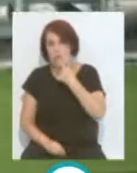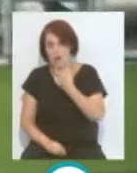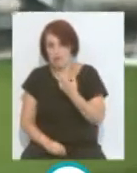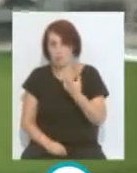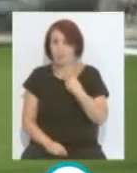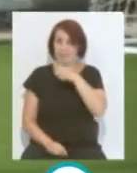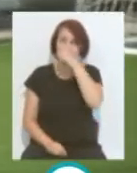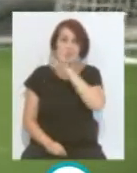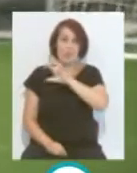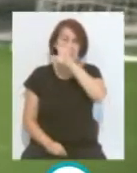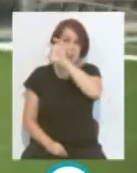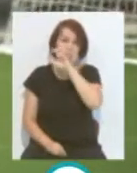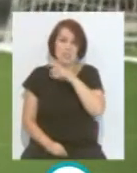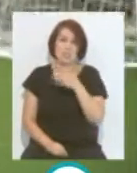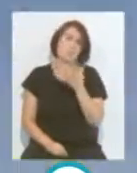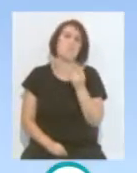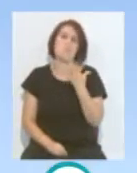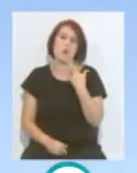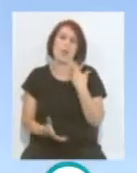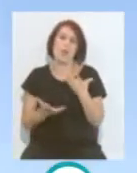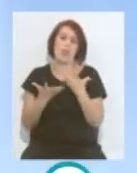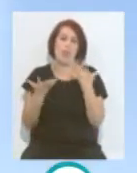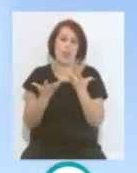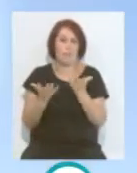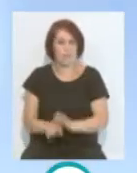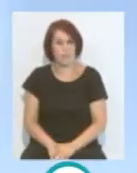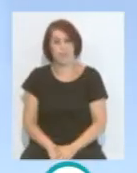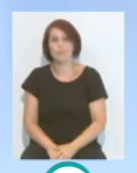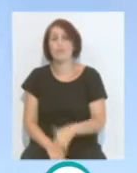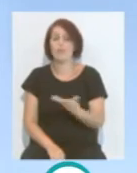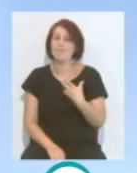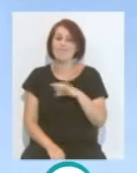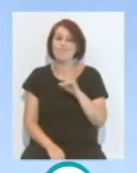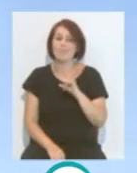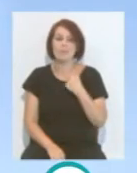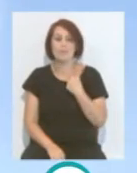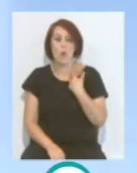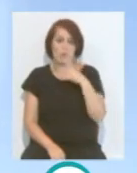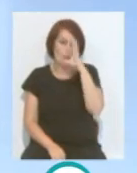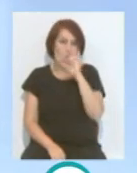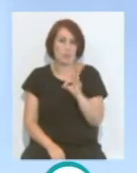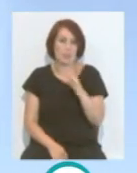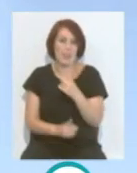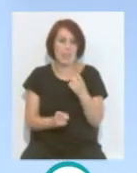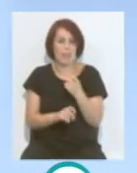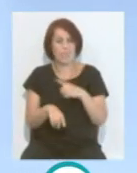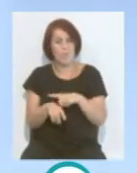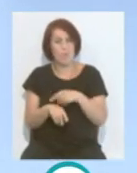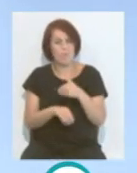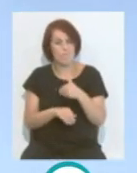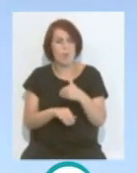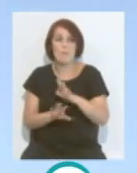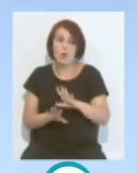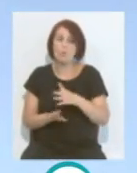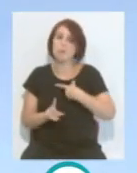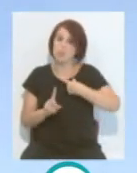Cosa que en Rusia quizás sea un poco más liviano. Pero sí, sí, yo creo que va a necesitar un tiempo, pero que sí